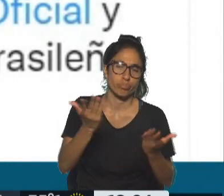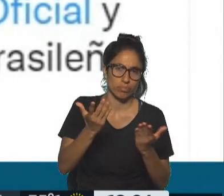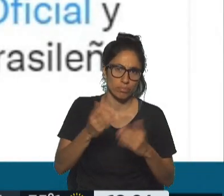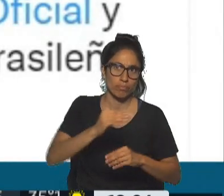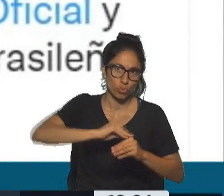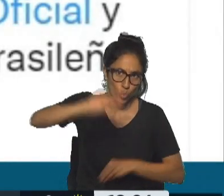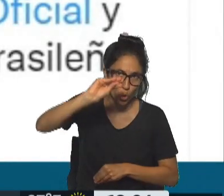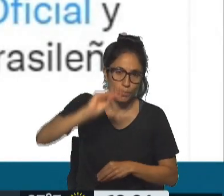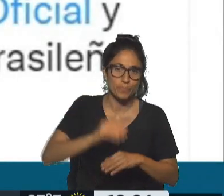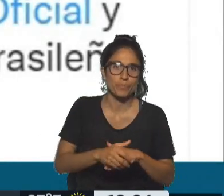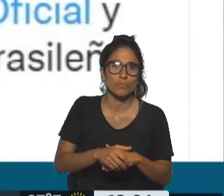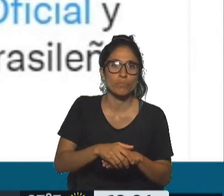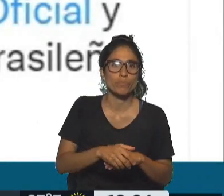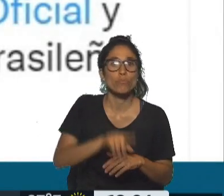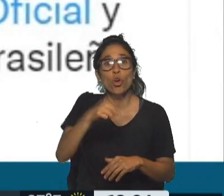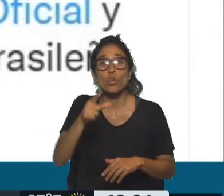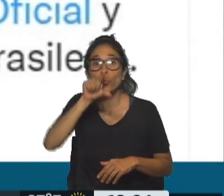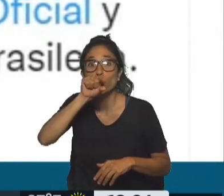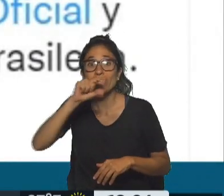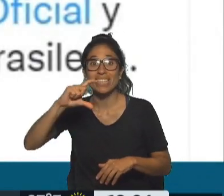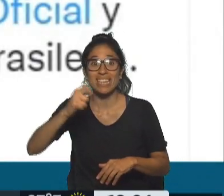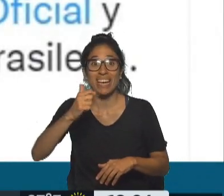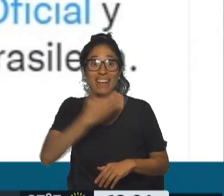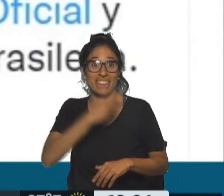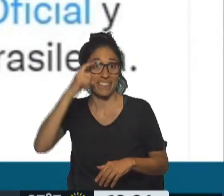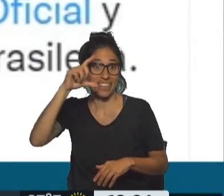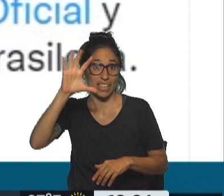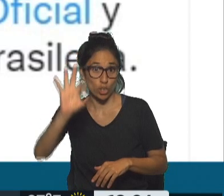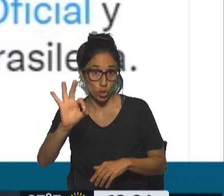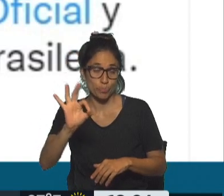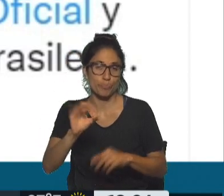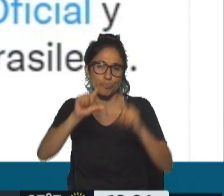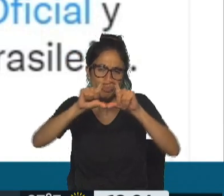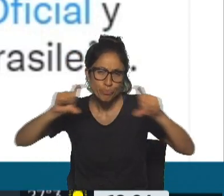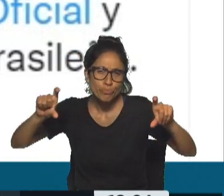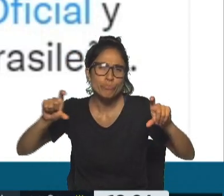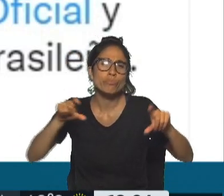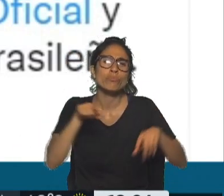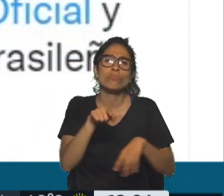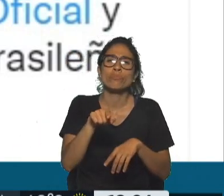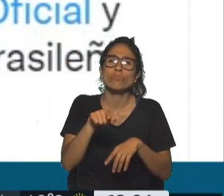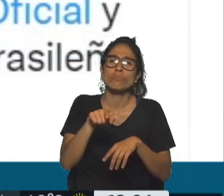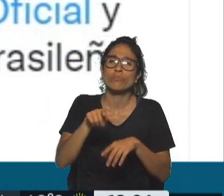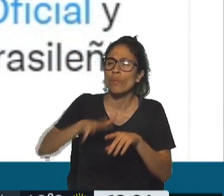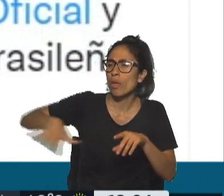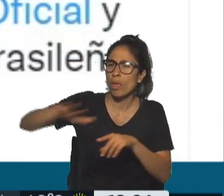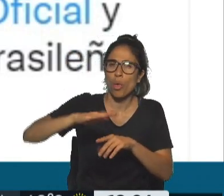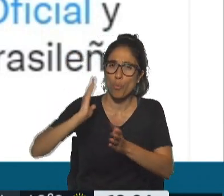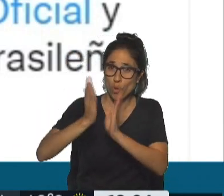más que vamos a ver que es el del canciller Santiago Cafiero frente a las acciones golpistas de la derecha en Brasil